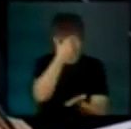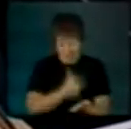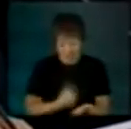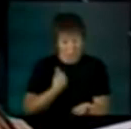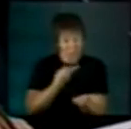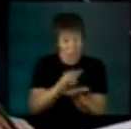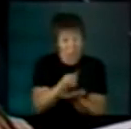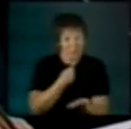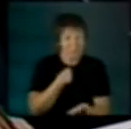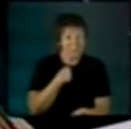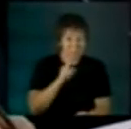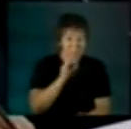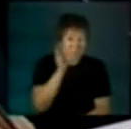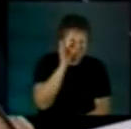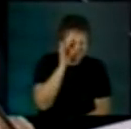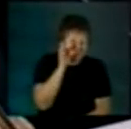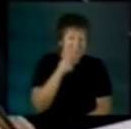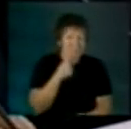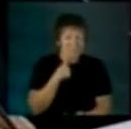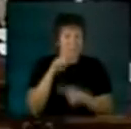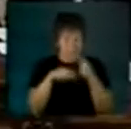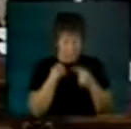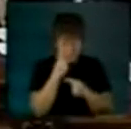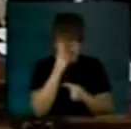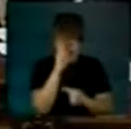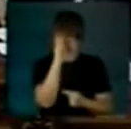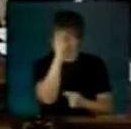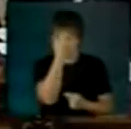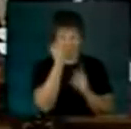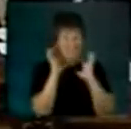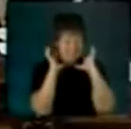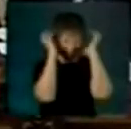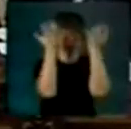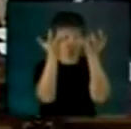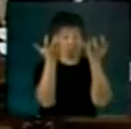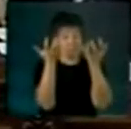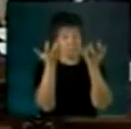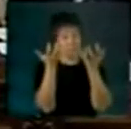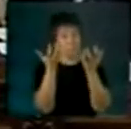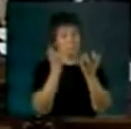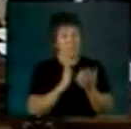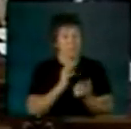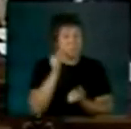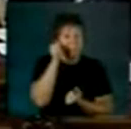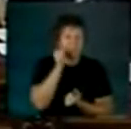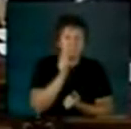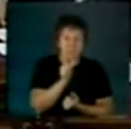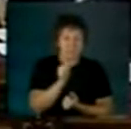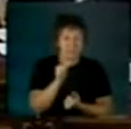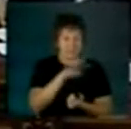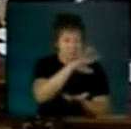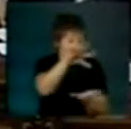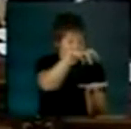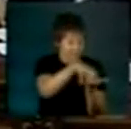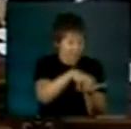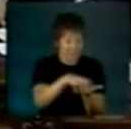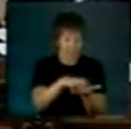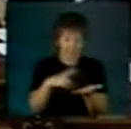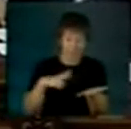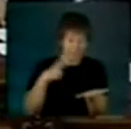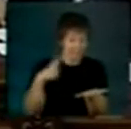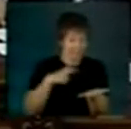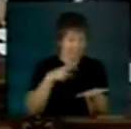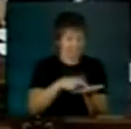sino que lo inducen a la violencia. Y tenemos mafias enriquecidas con amplia